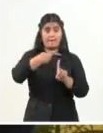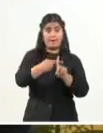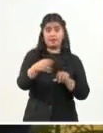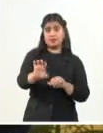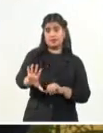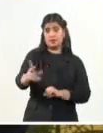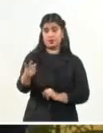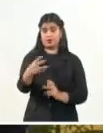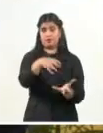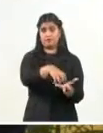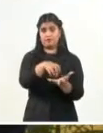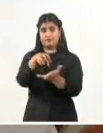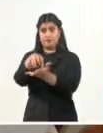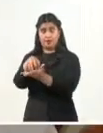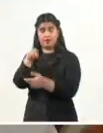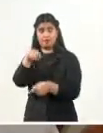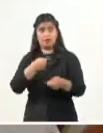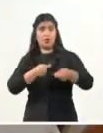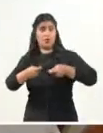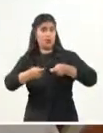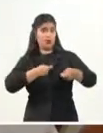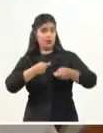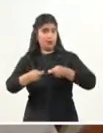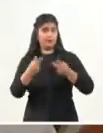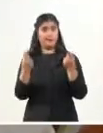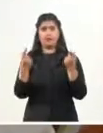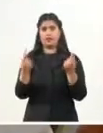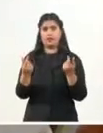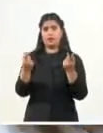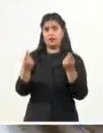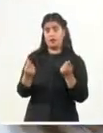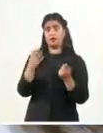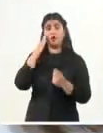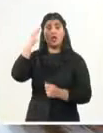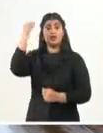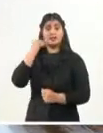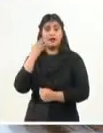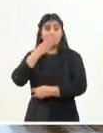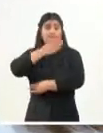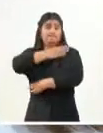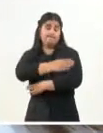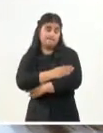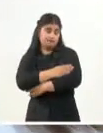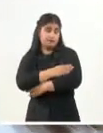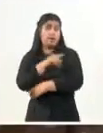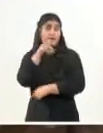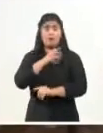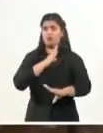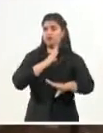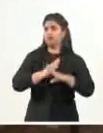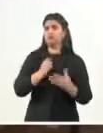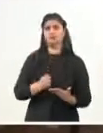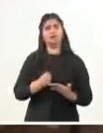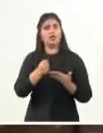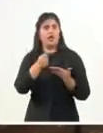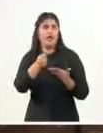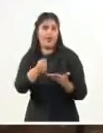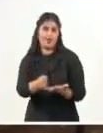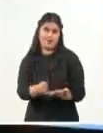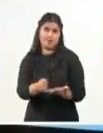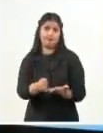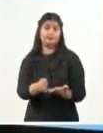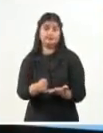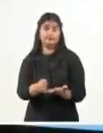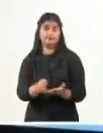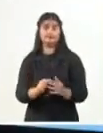monedas utilizadas en esas naciones debido al bloqueo impuesto por Estados Unidos que obstaculiza el empleo del